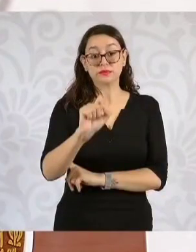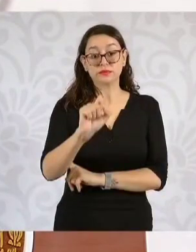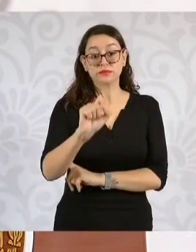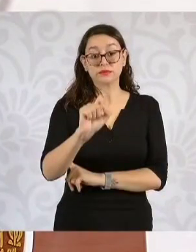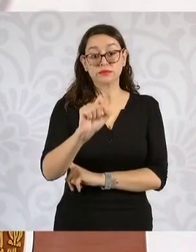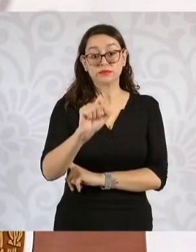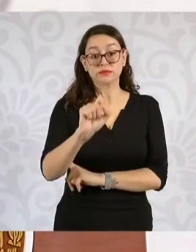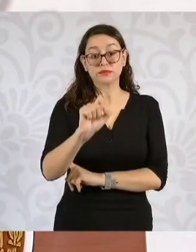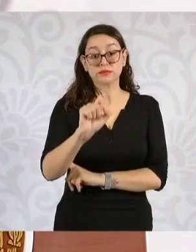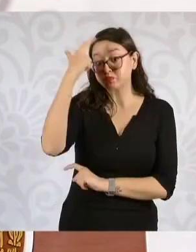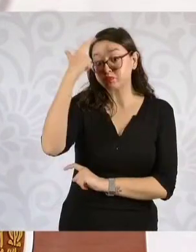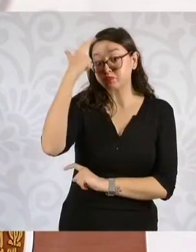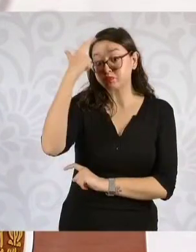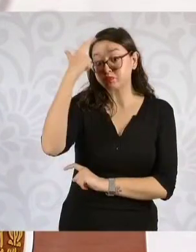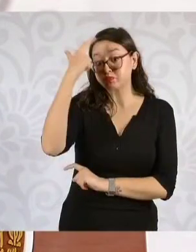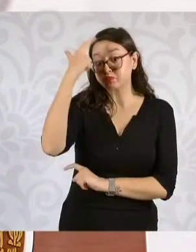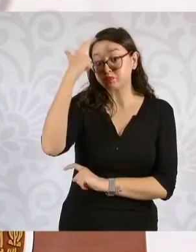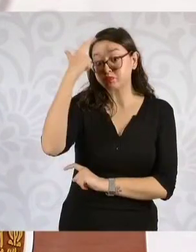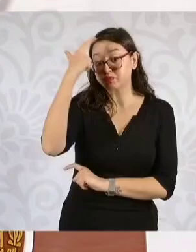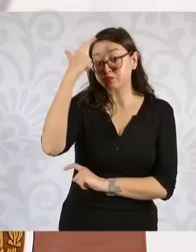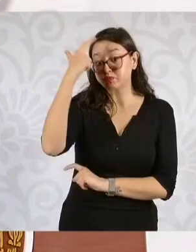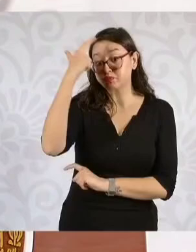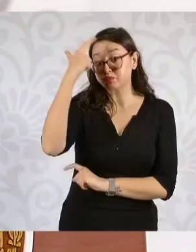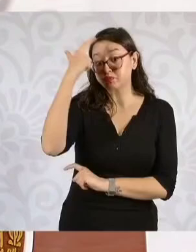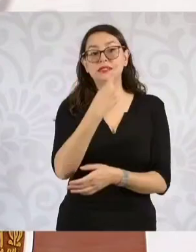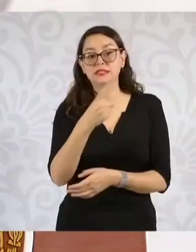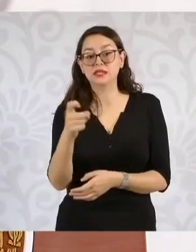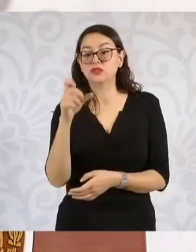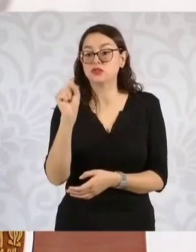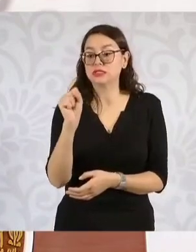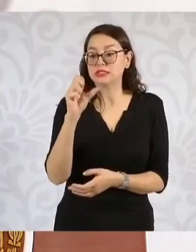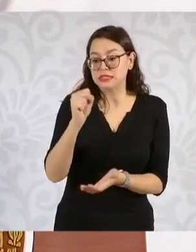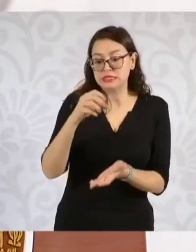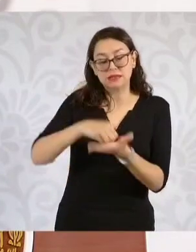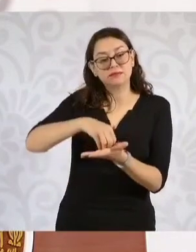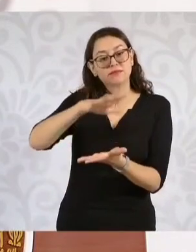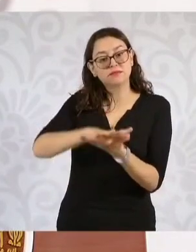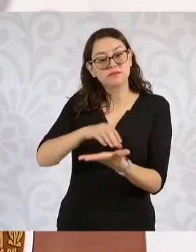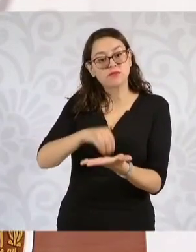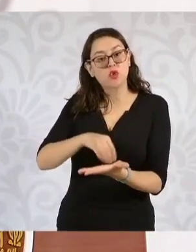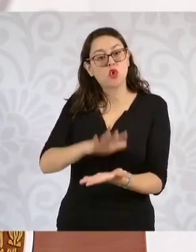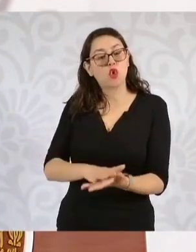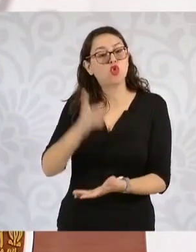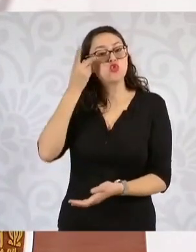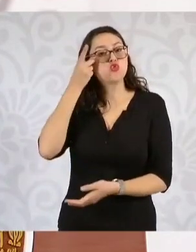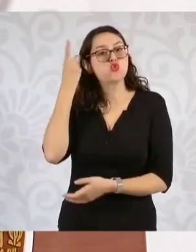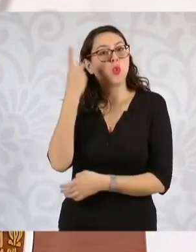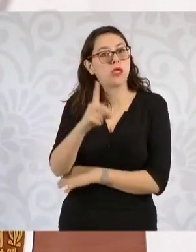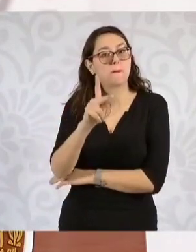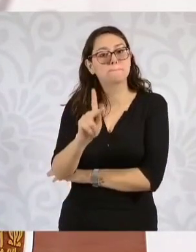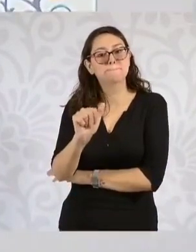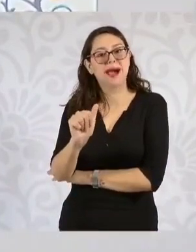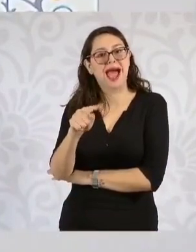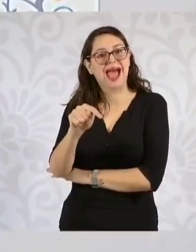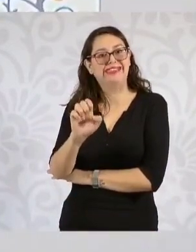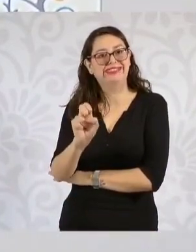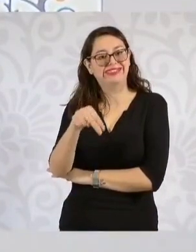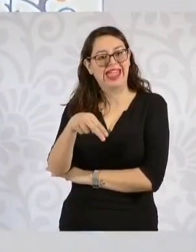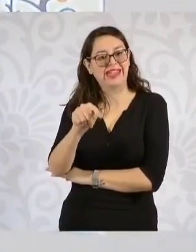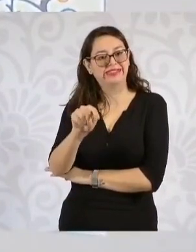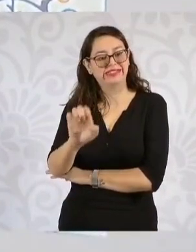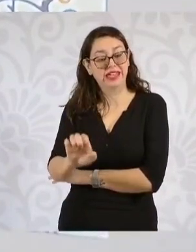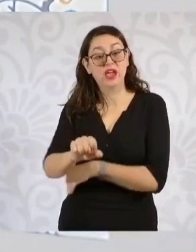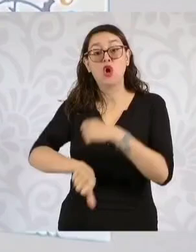12.160 solicitudes de patentes, de las cuales 11.411